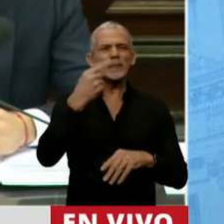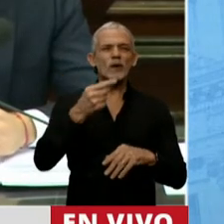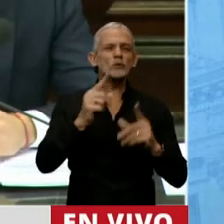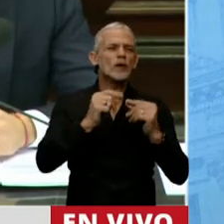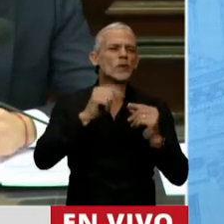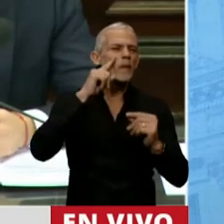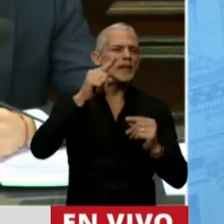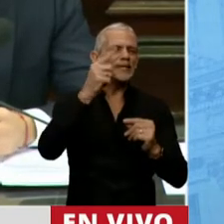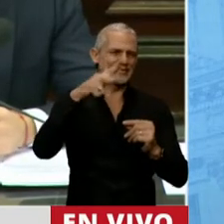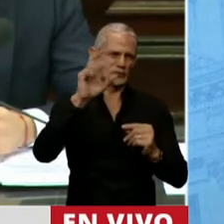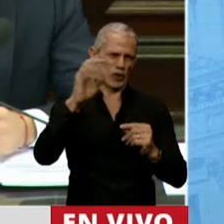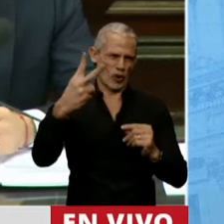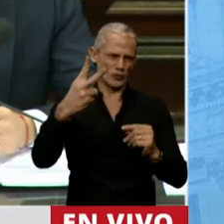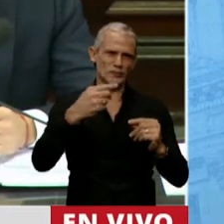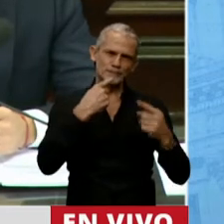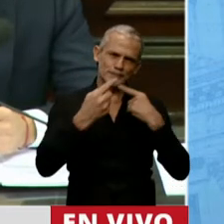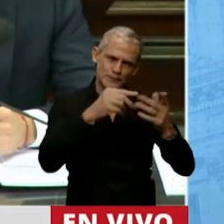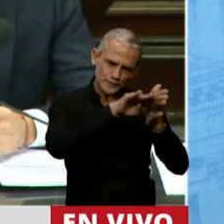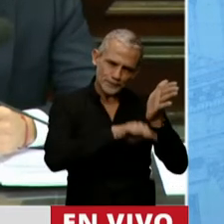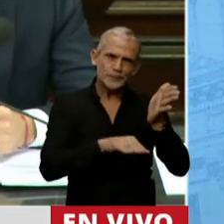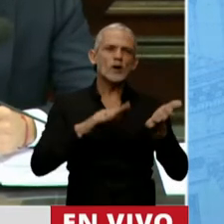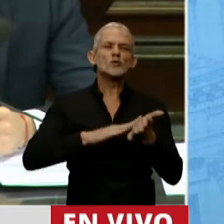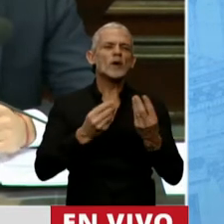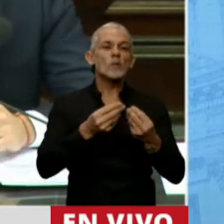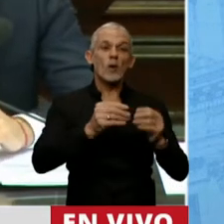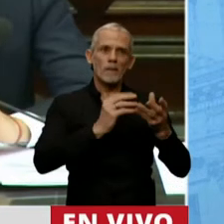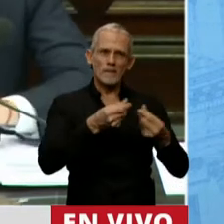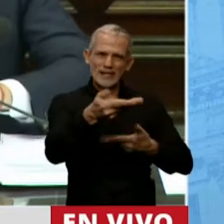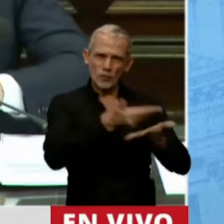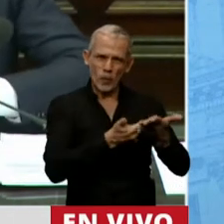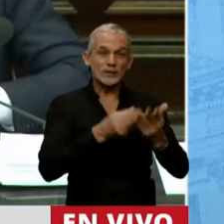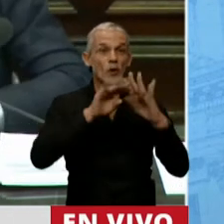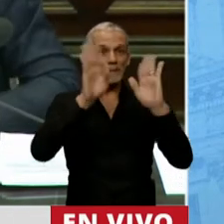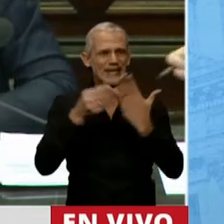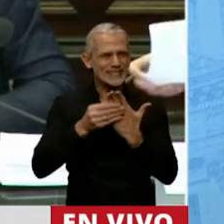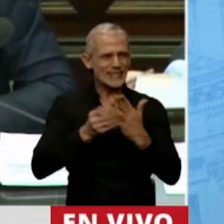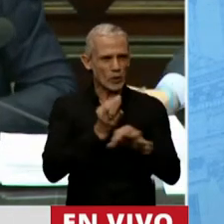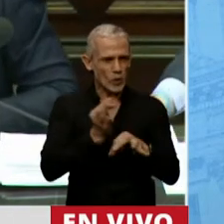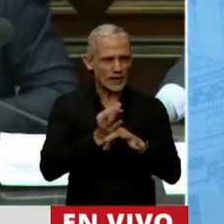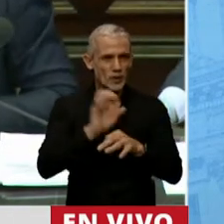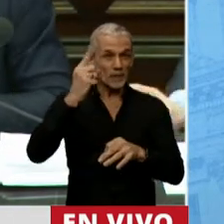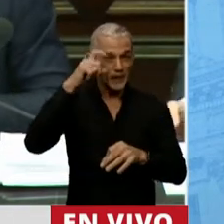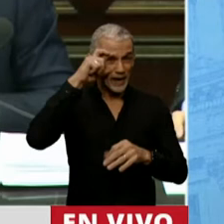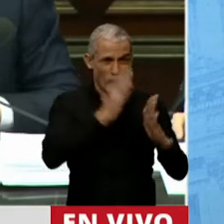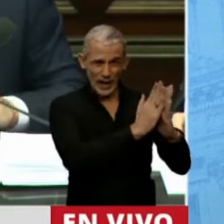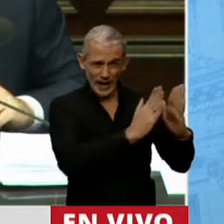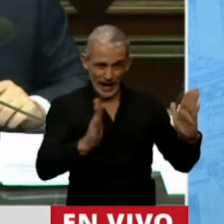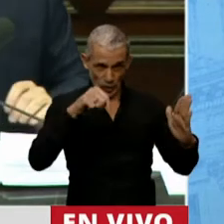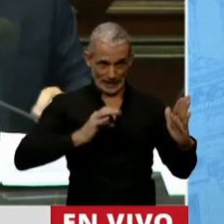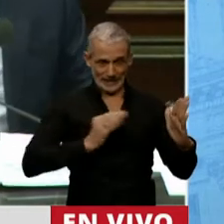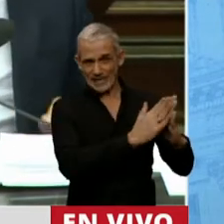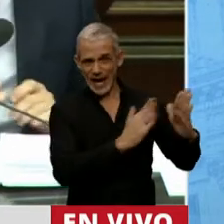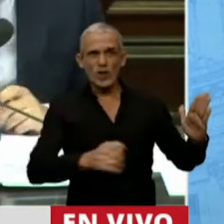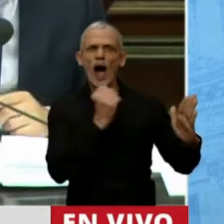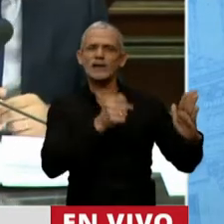1302, que tiene que ver con la ejecución presupuestaria del Ministerio de Educación desde el 1 de enero de este año